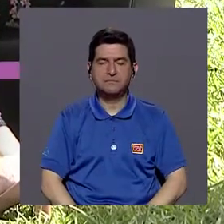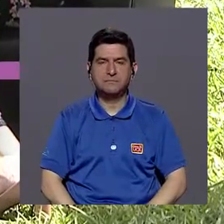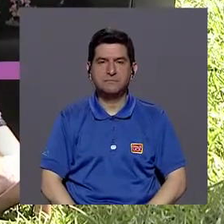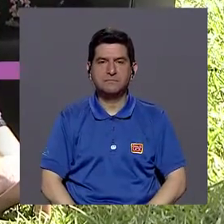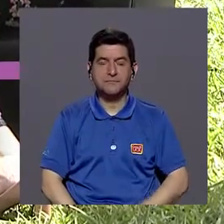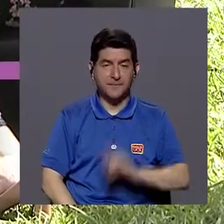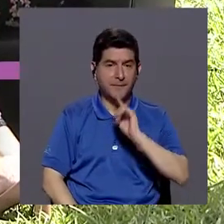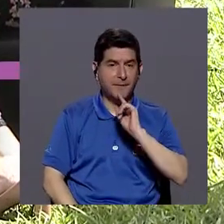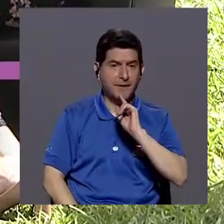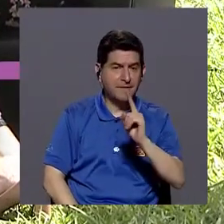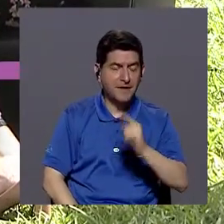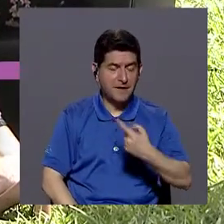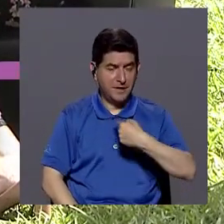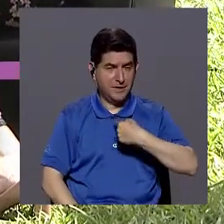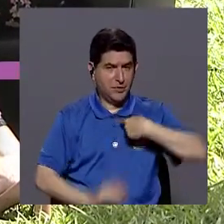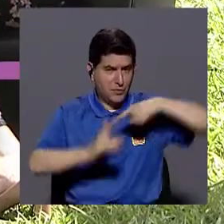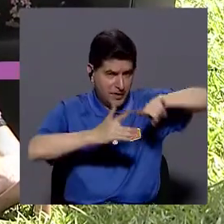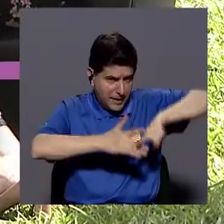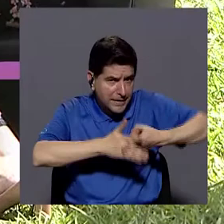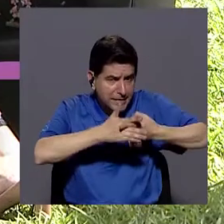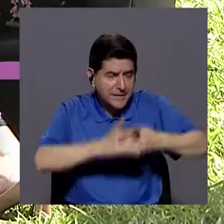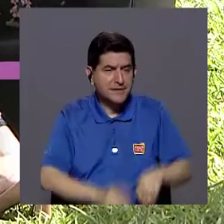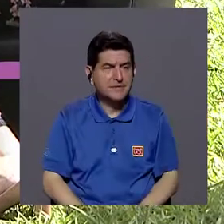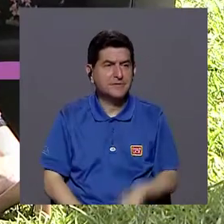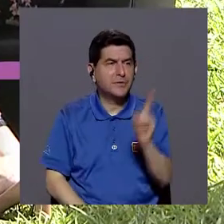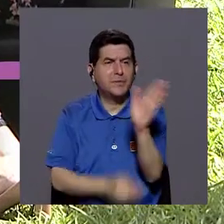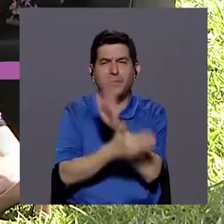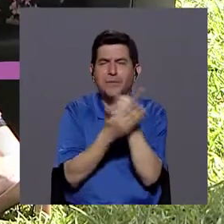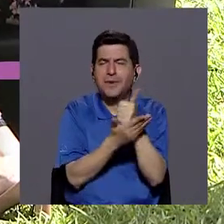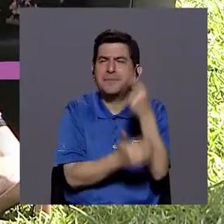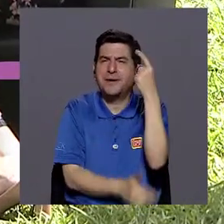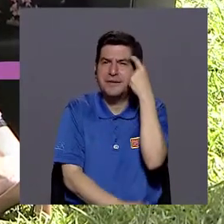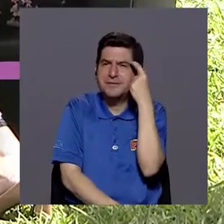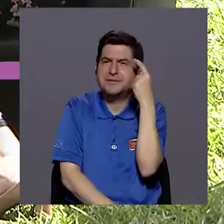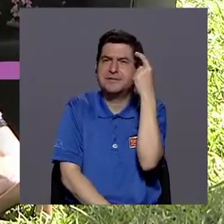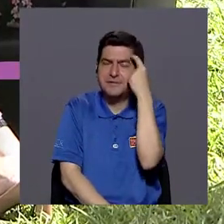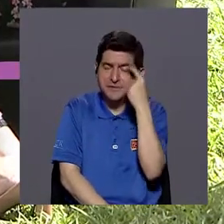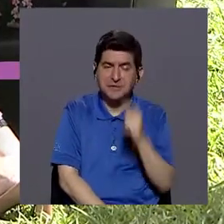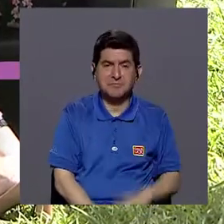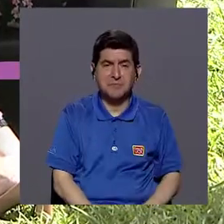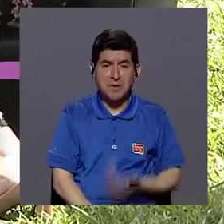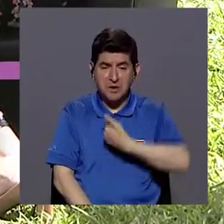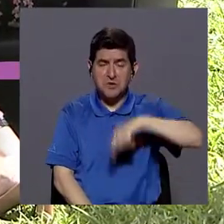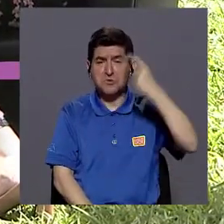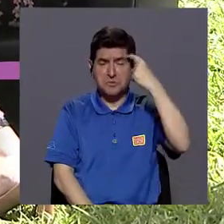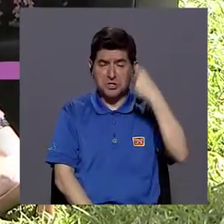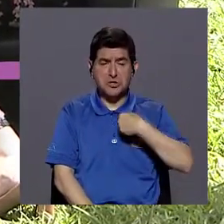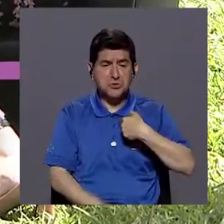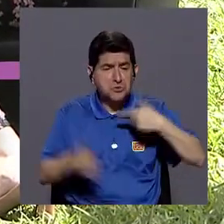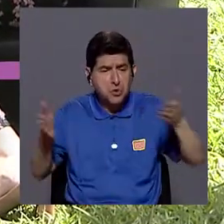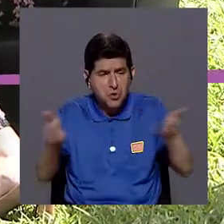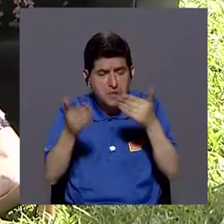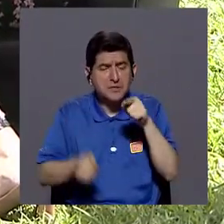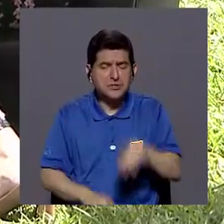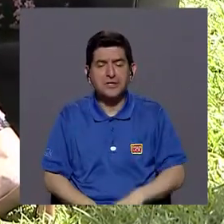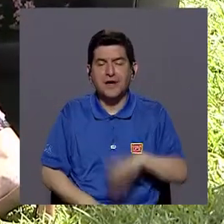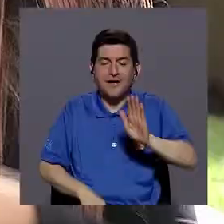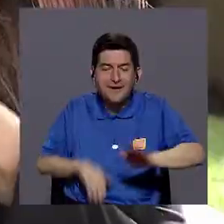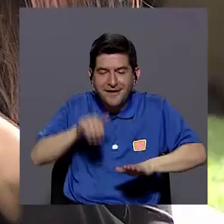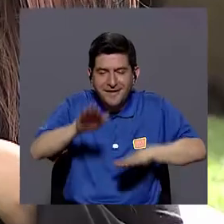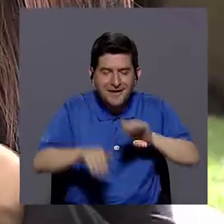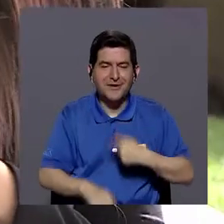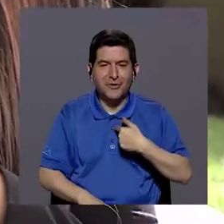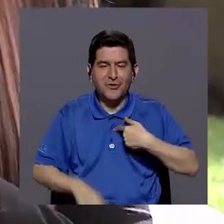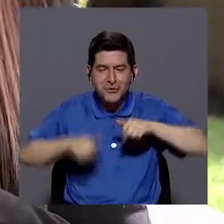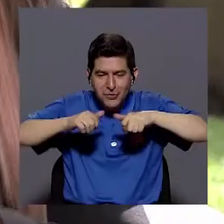Como mencionaba al principio, es como una de las partes que pensamos más, ¿verdad? Porque todos pensamos que, bueno, estoy estimulando si lo pongo a gatear,